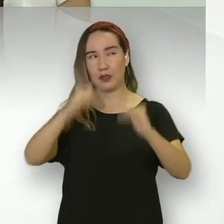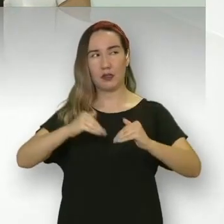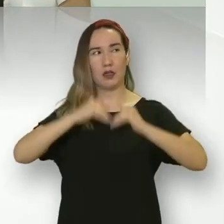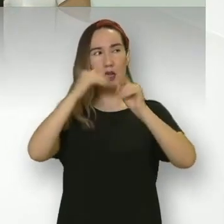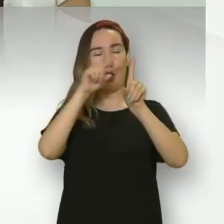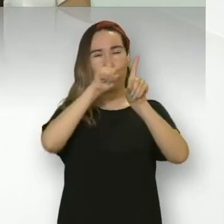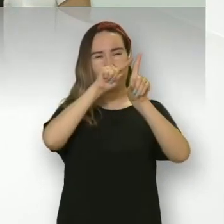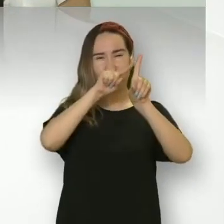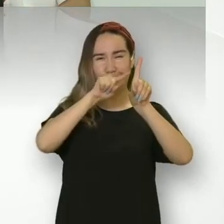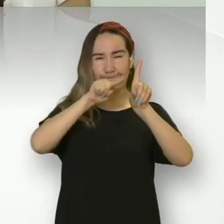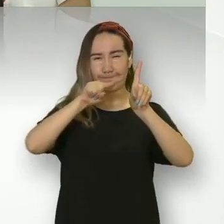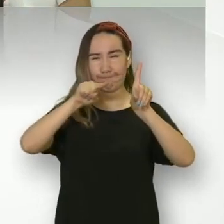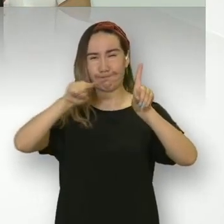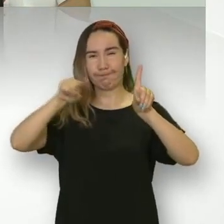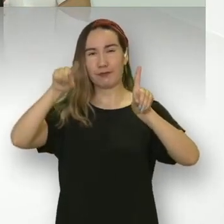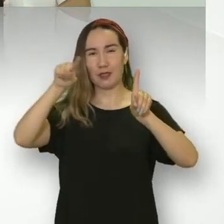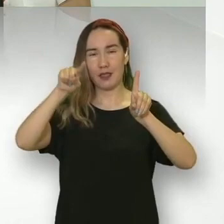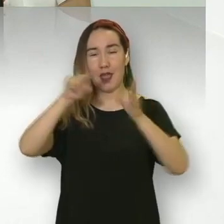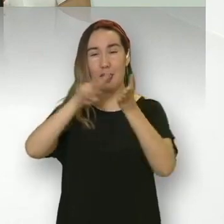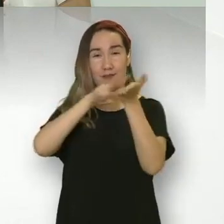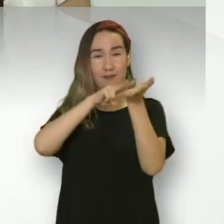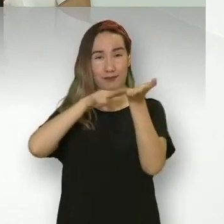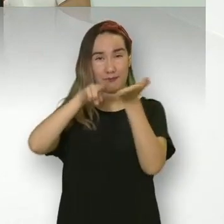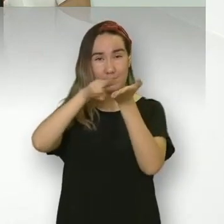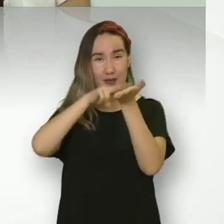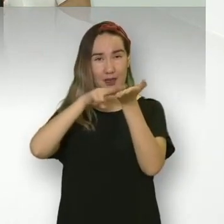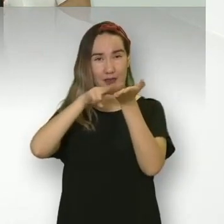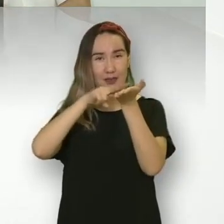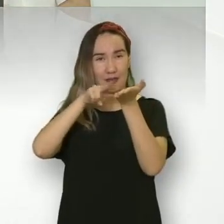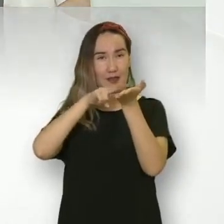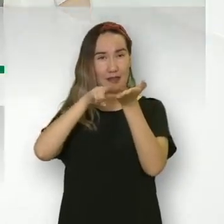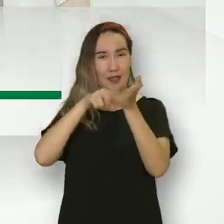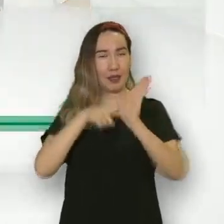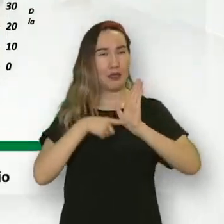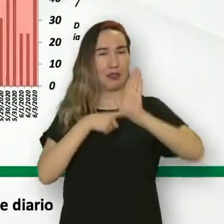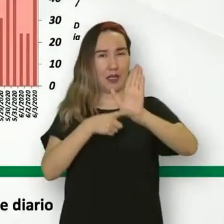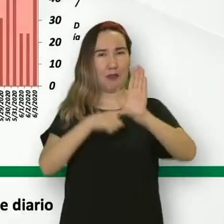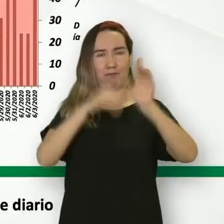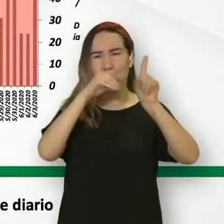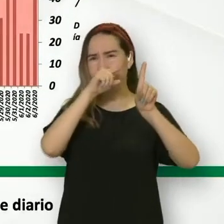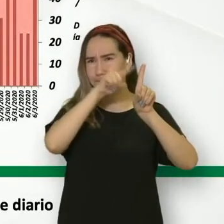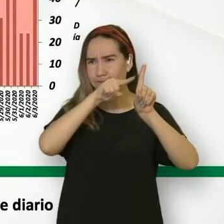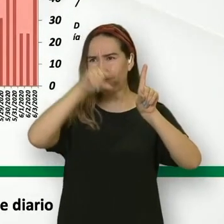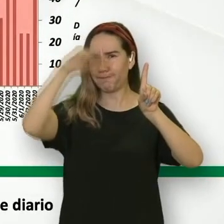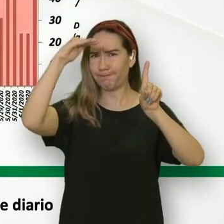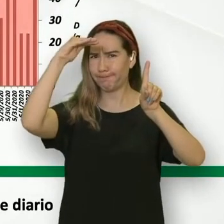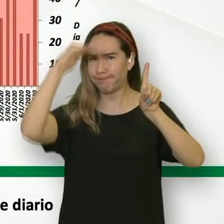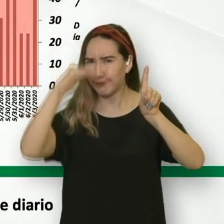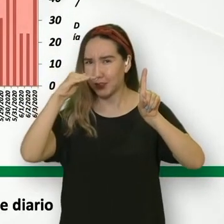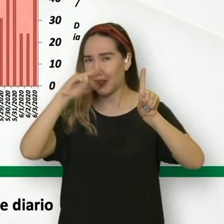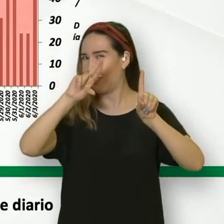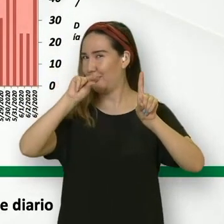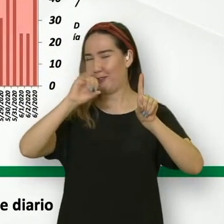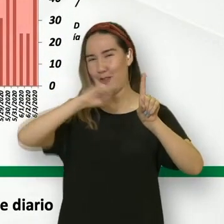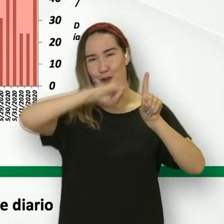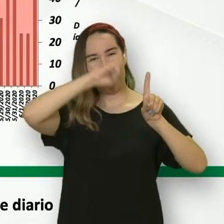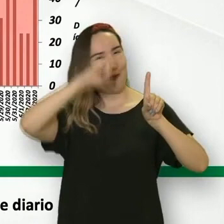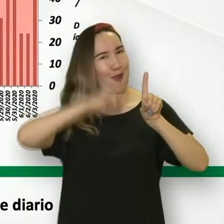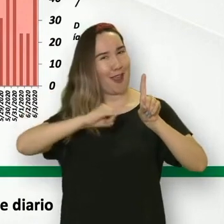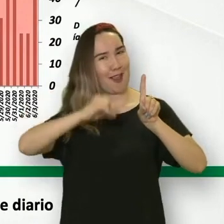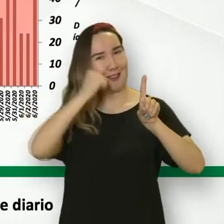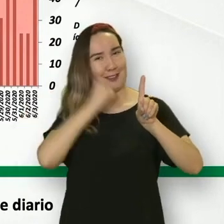los mil casos de COVID-19, pues este jueves registró 44 nuevos casos, para un total de 1,039.